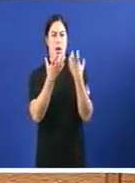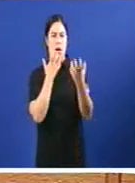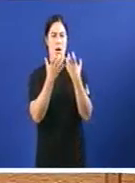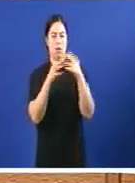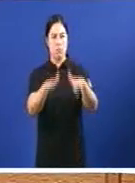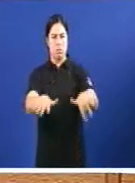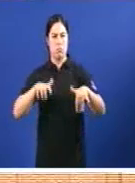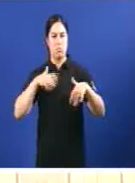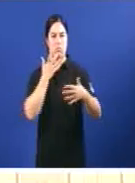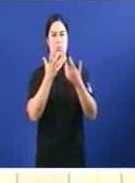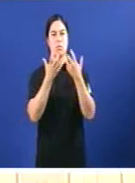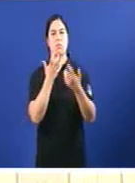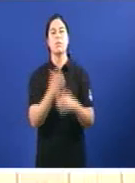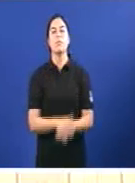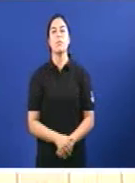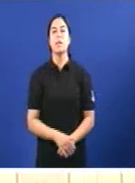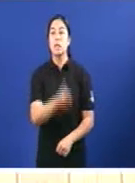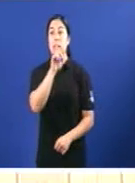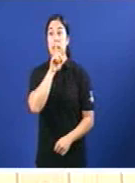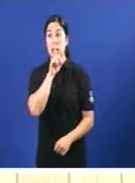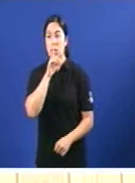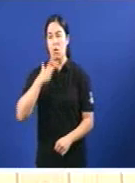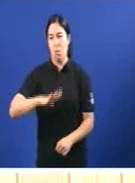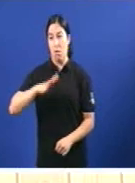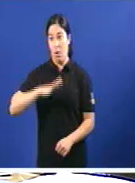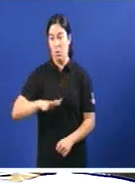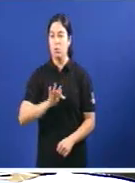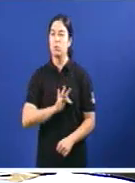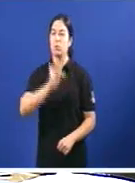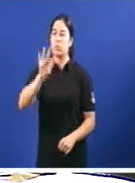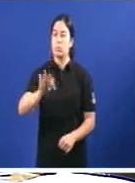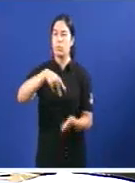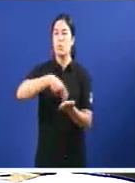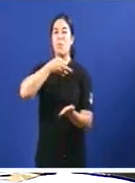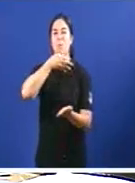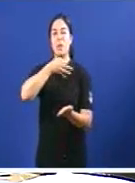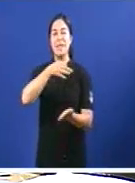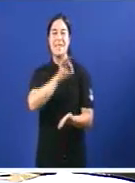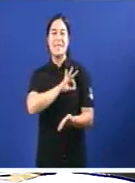Silencio, por favor, tenga palabra a señora Díaz Señor Losada